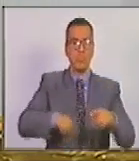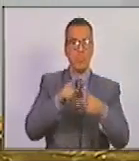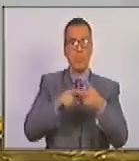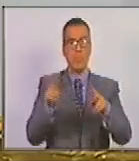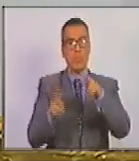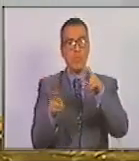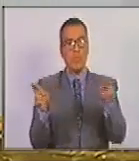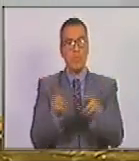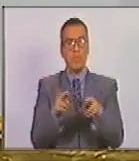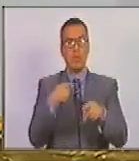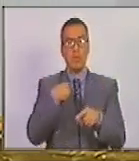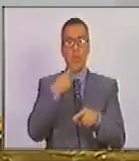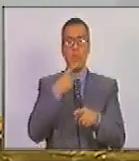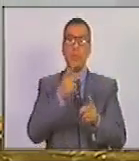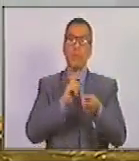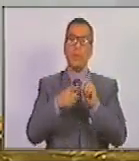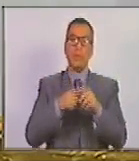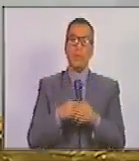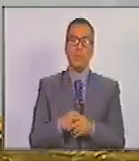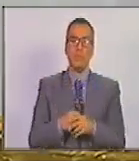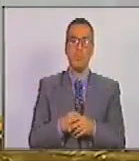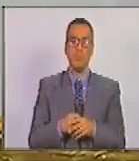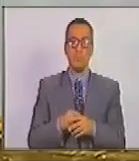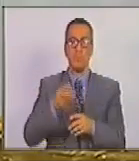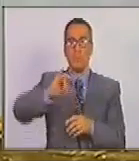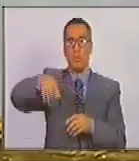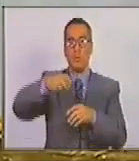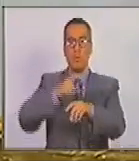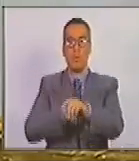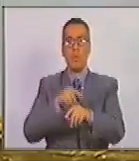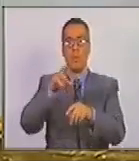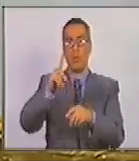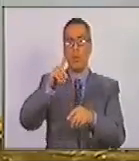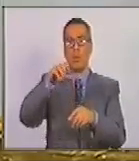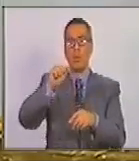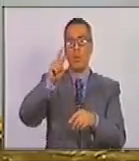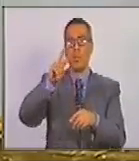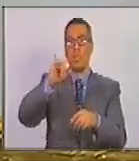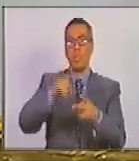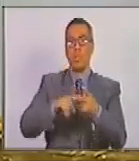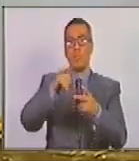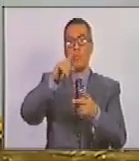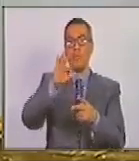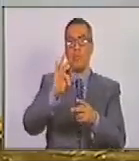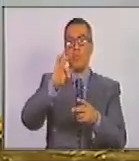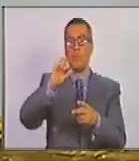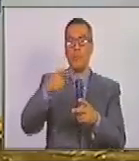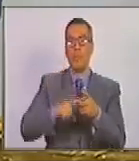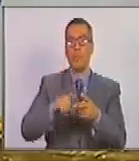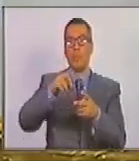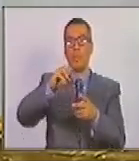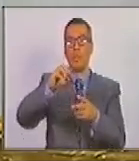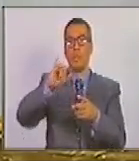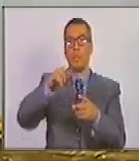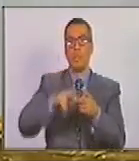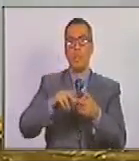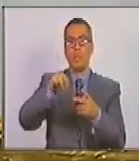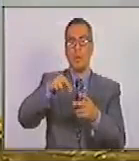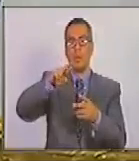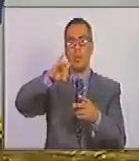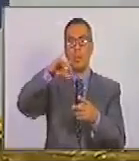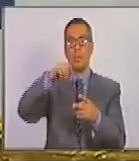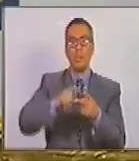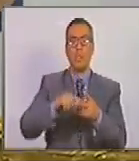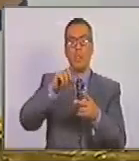pequeño balance de mencionar algunos Juan Guaidó David Molanqui Freddy Guevara John Goicochea María Corina